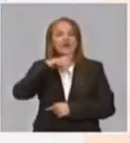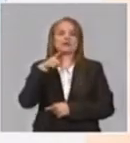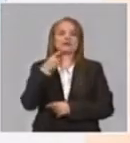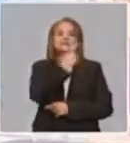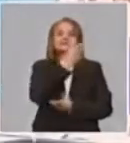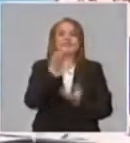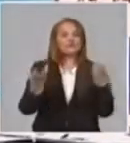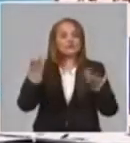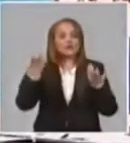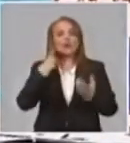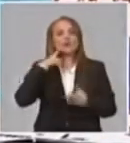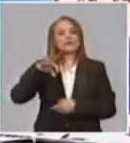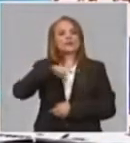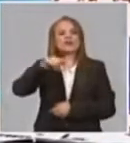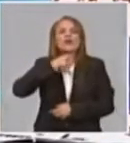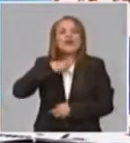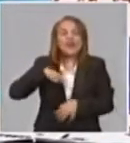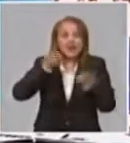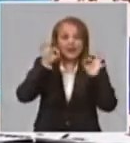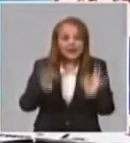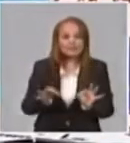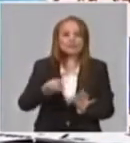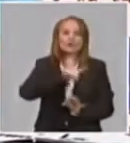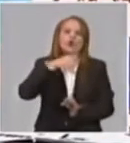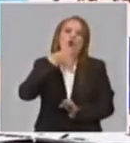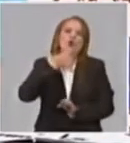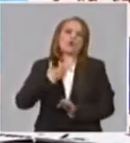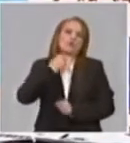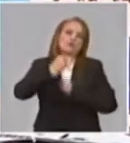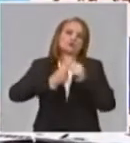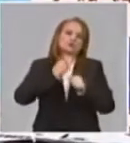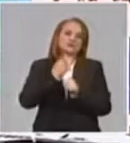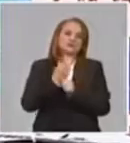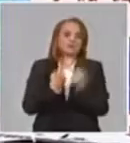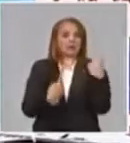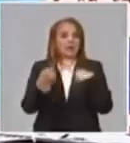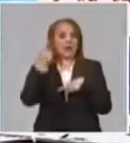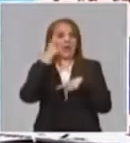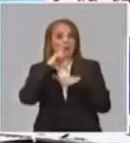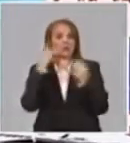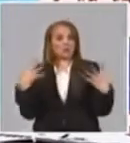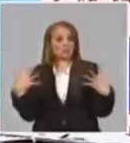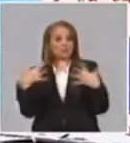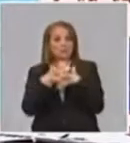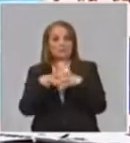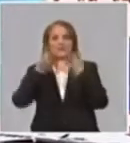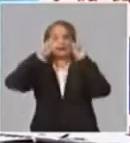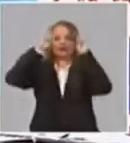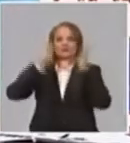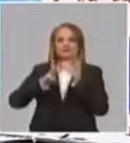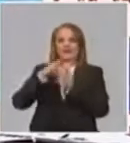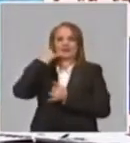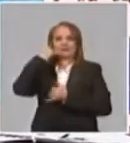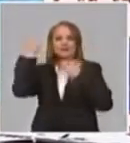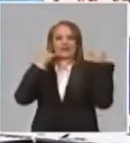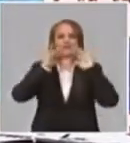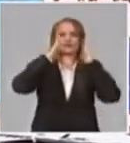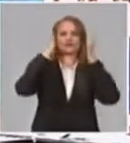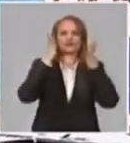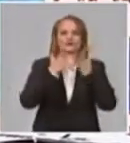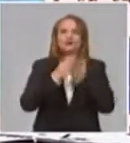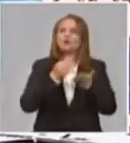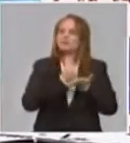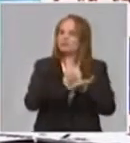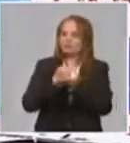son ejemplos de su utilización, algunos de los cuales las combinan con las redes sociales, y por ahí también se dan muchos